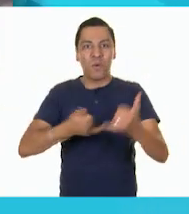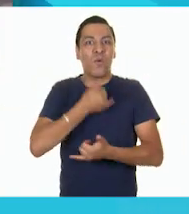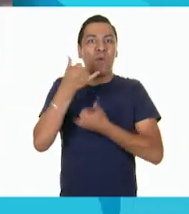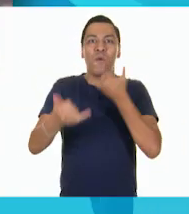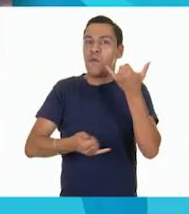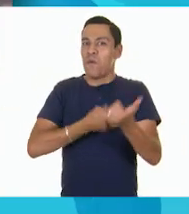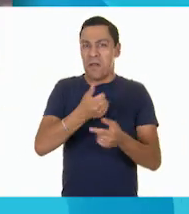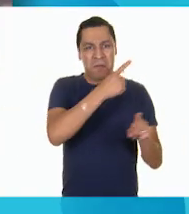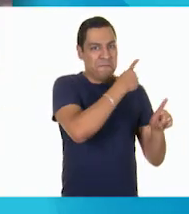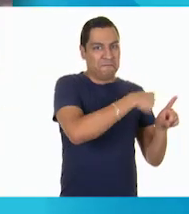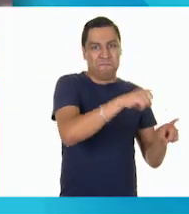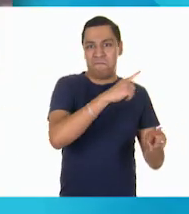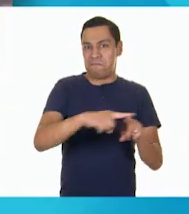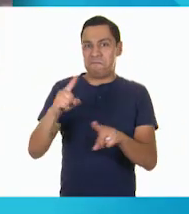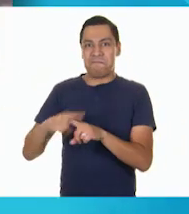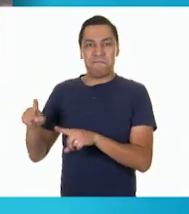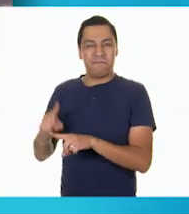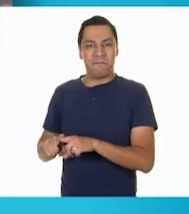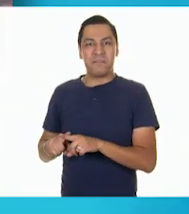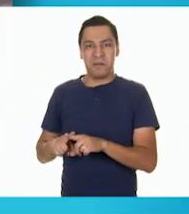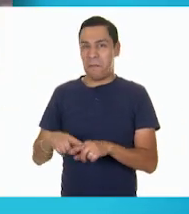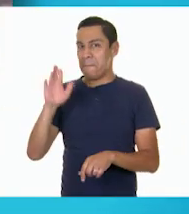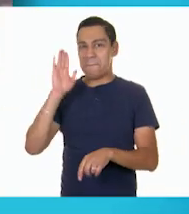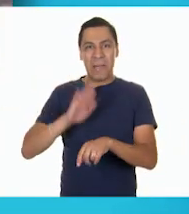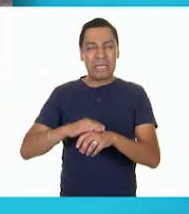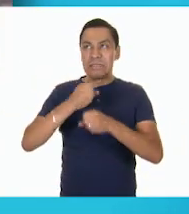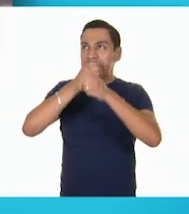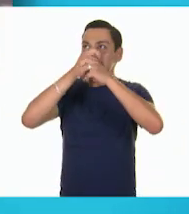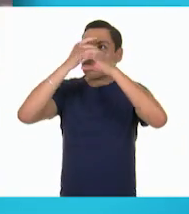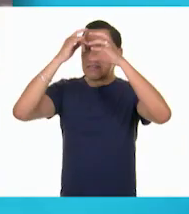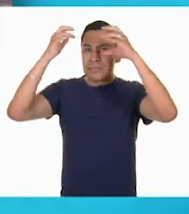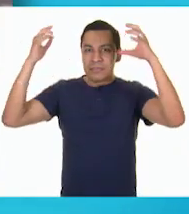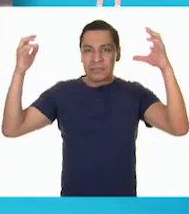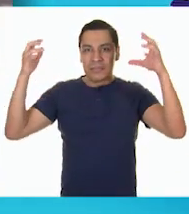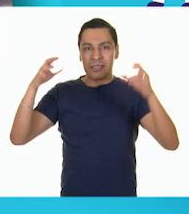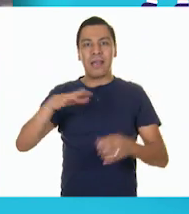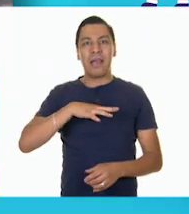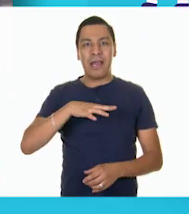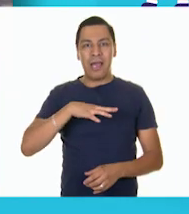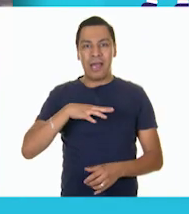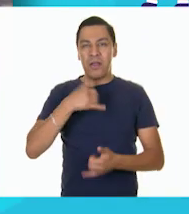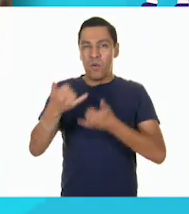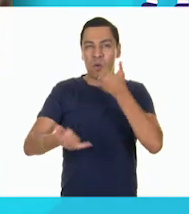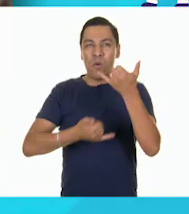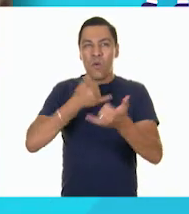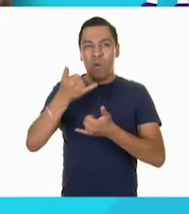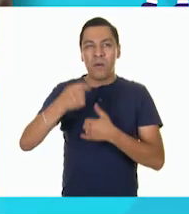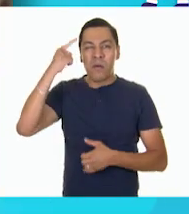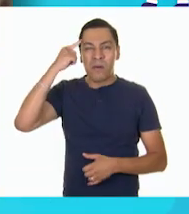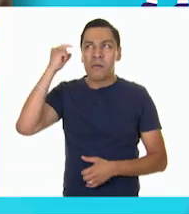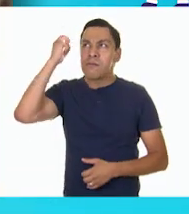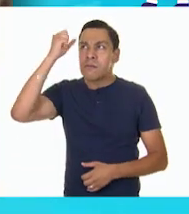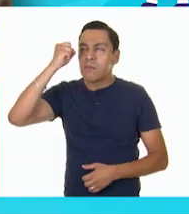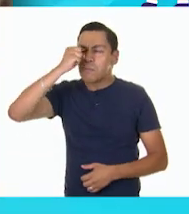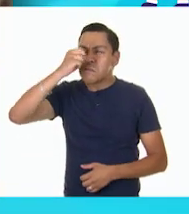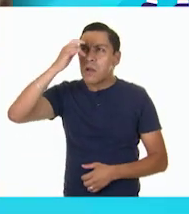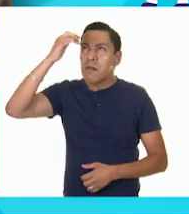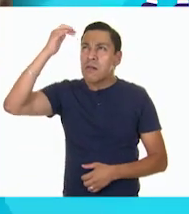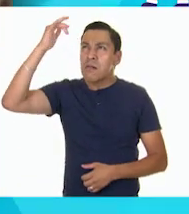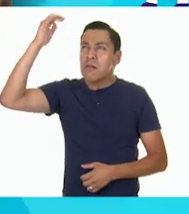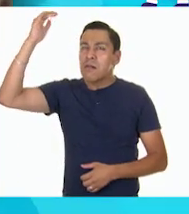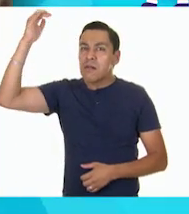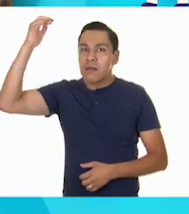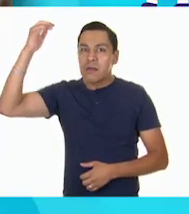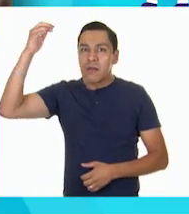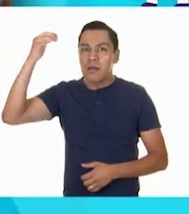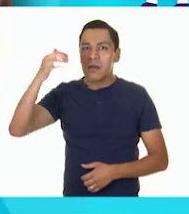manera que más te guste, desarrollando tu imaginación. Para eso también existe el juego simbólico. El juego simbólico es cuando tú te